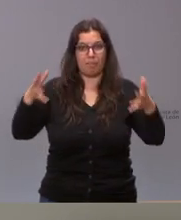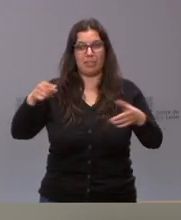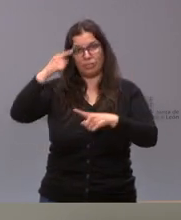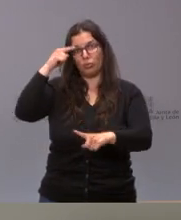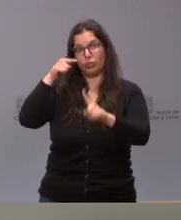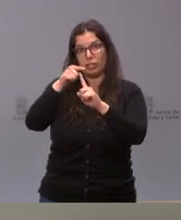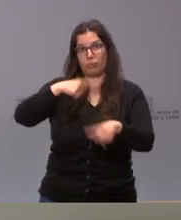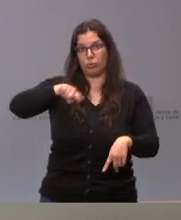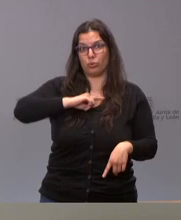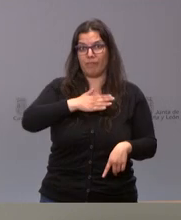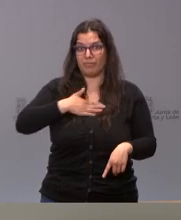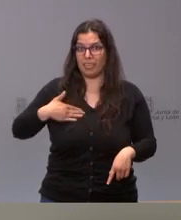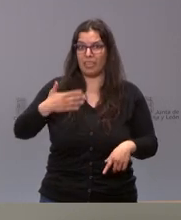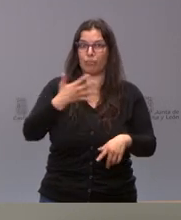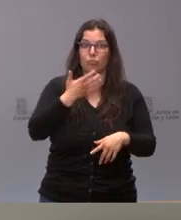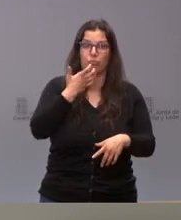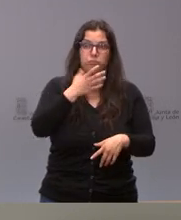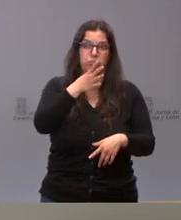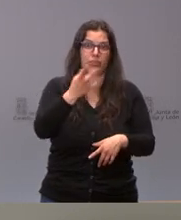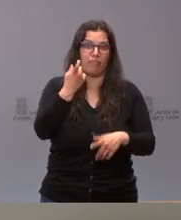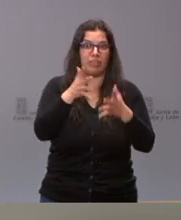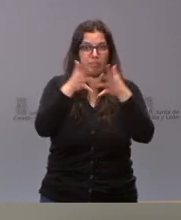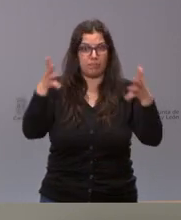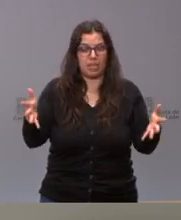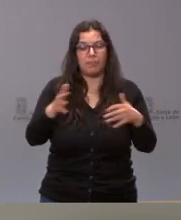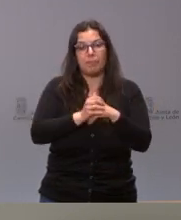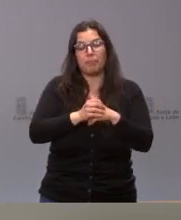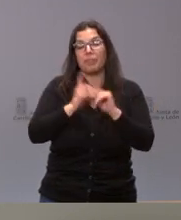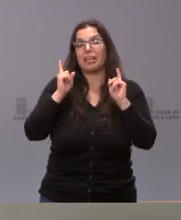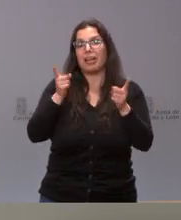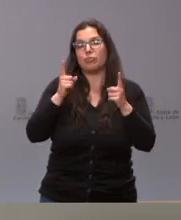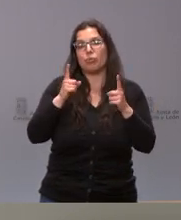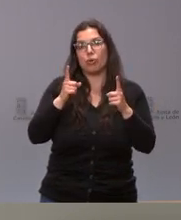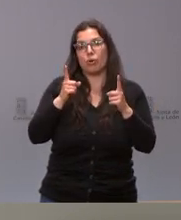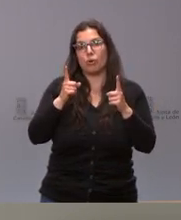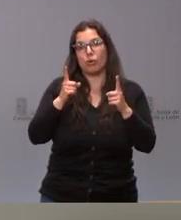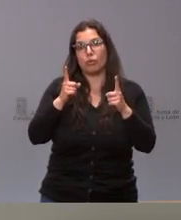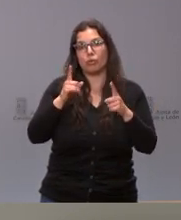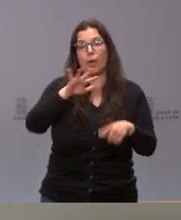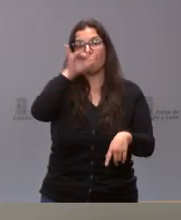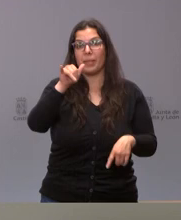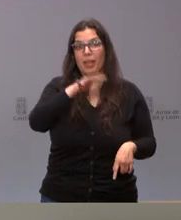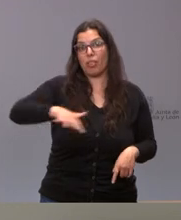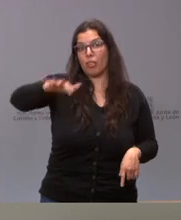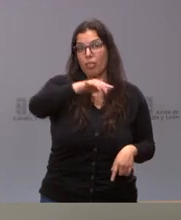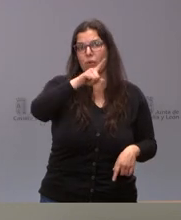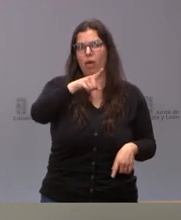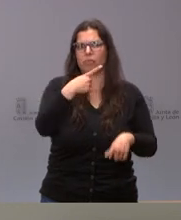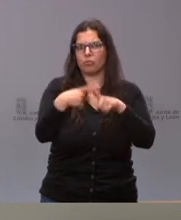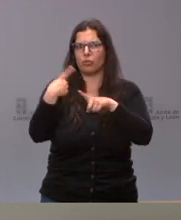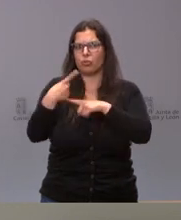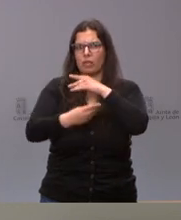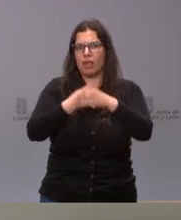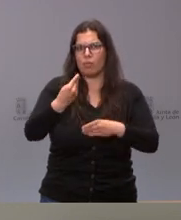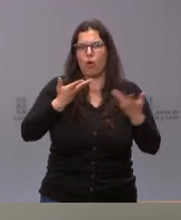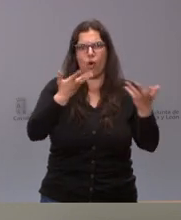teníamos y que teníamos que proceder a la ampliación de los mismos y en el caso del Bierzo pues seguimos con actuaciones muy relevantes de oferta